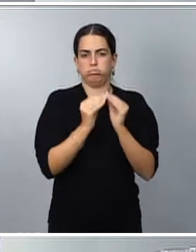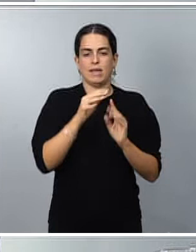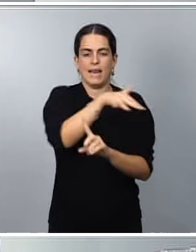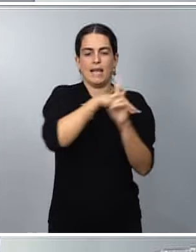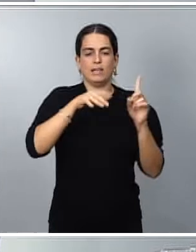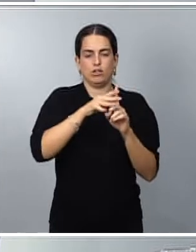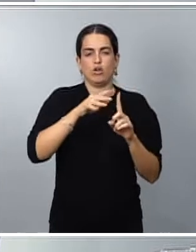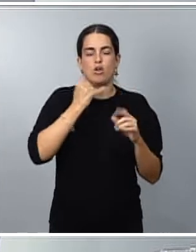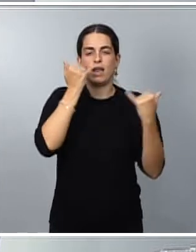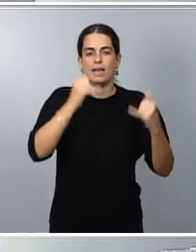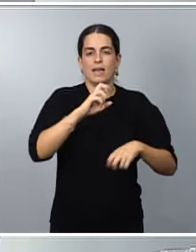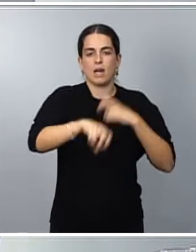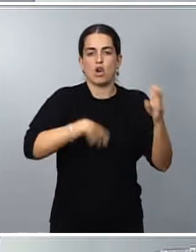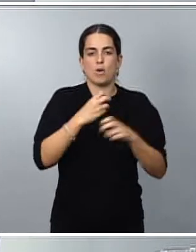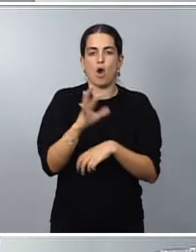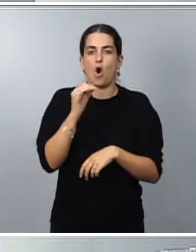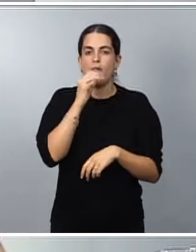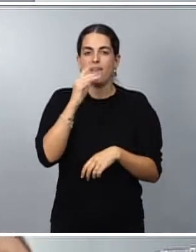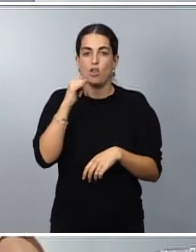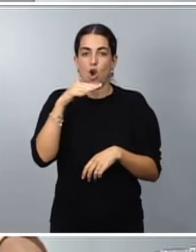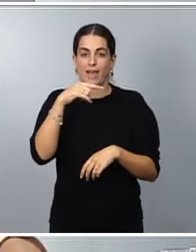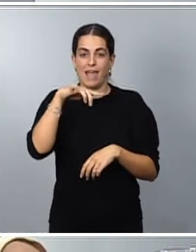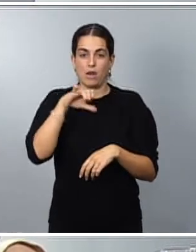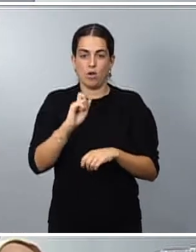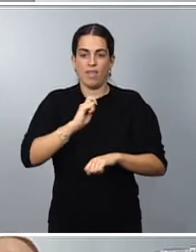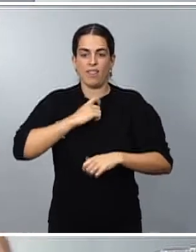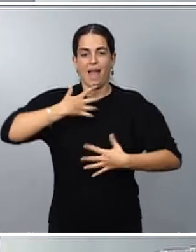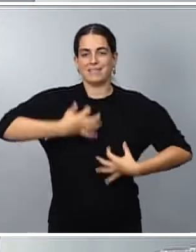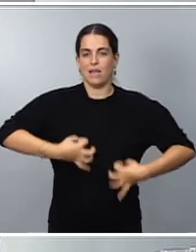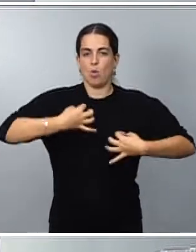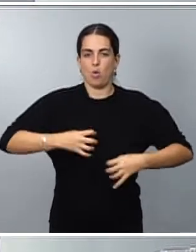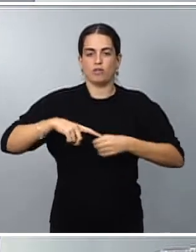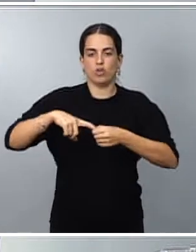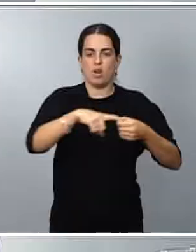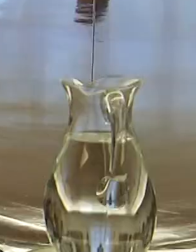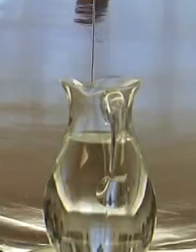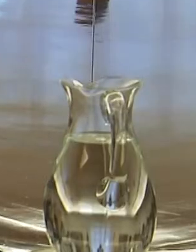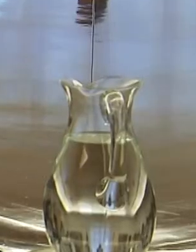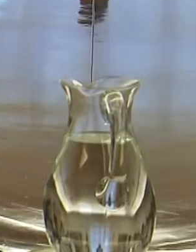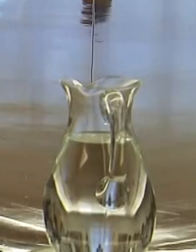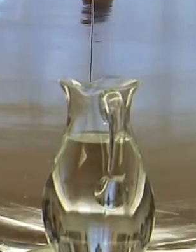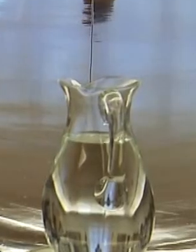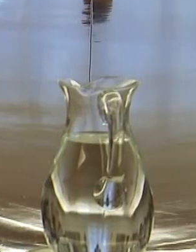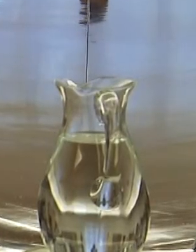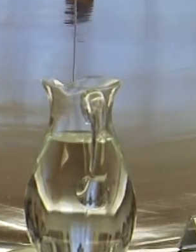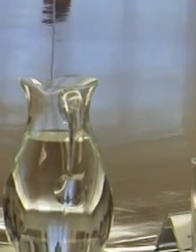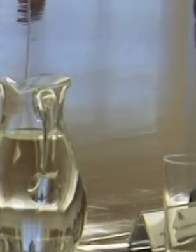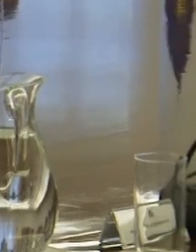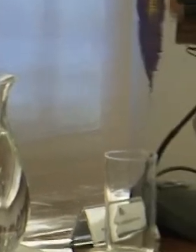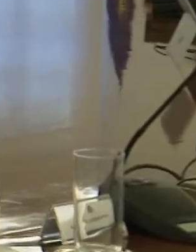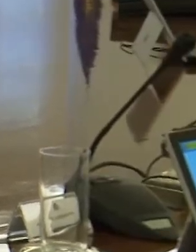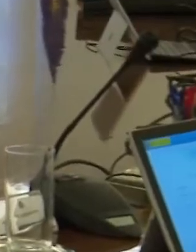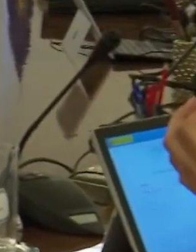hidrógeno y queremos, por supuesto, asegurar la solidaridad con el resto de los países europeos. Probablemente estamos ante